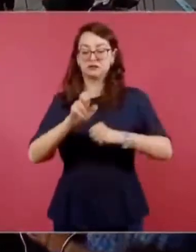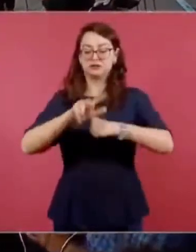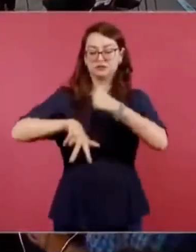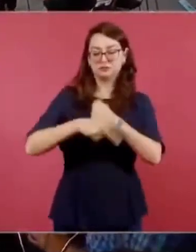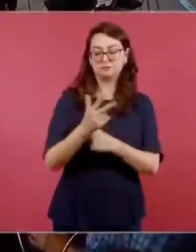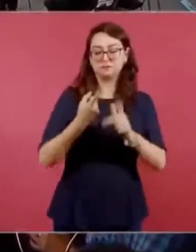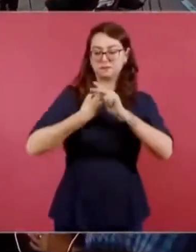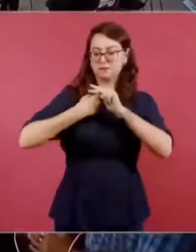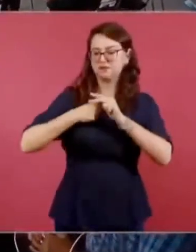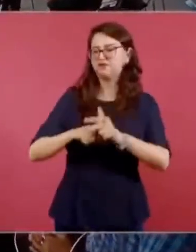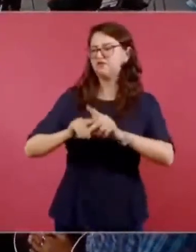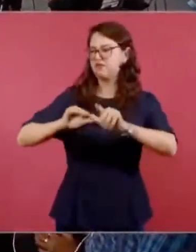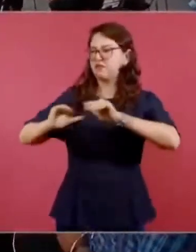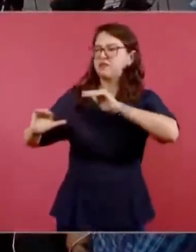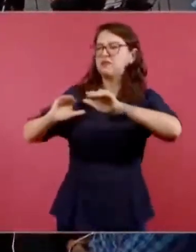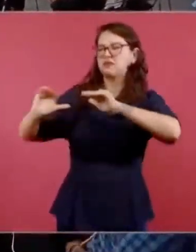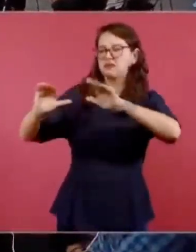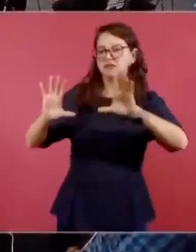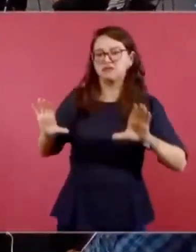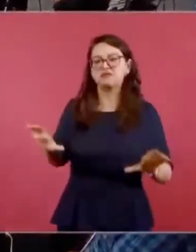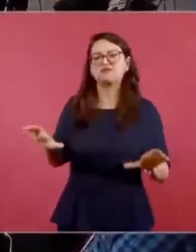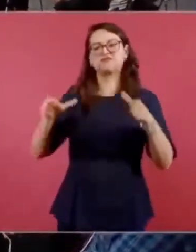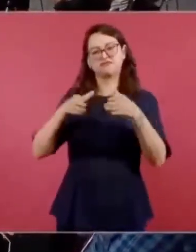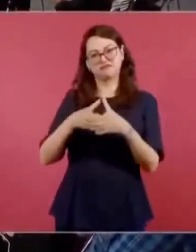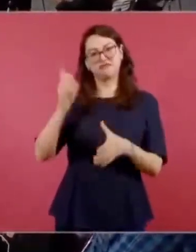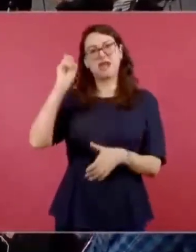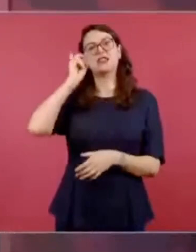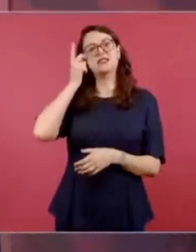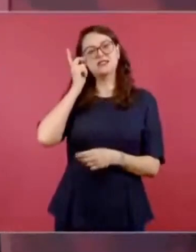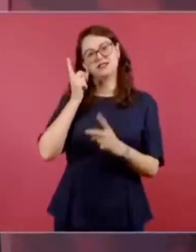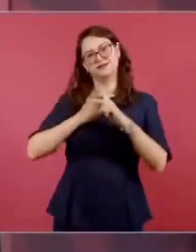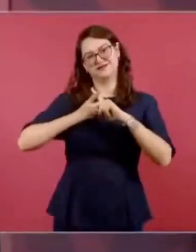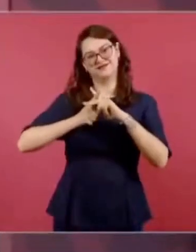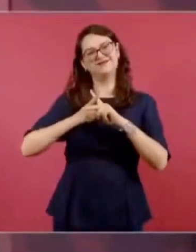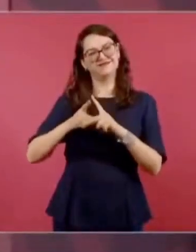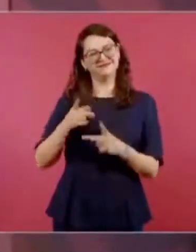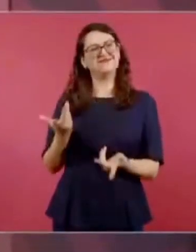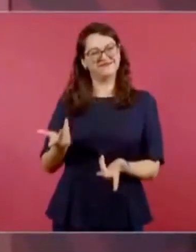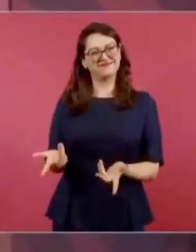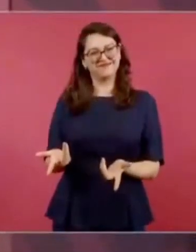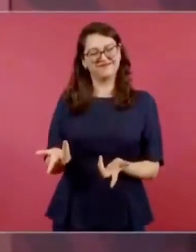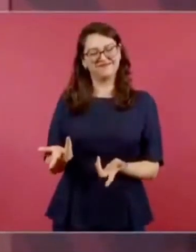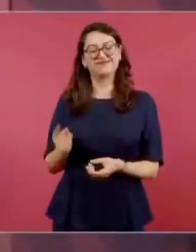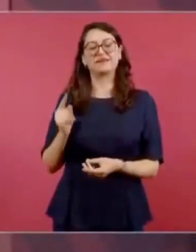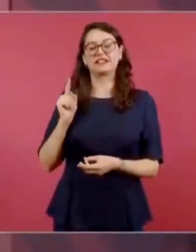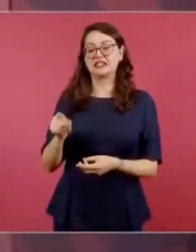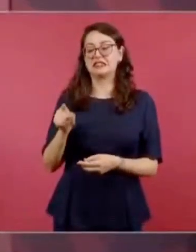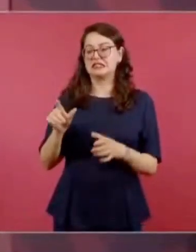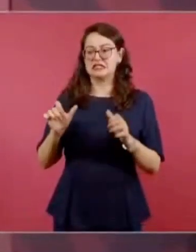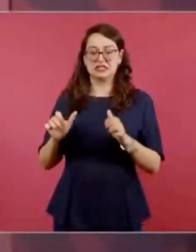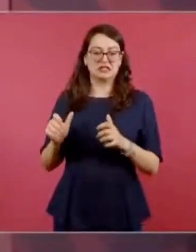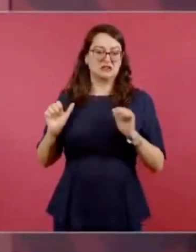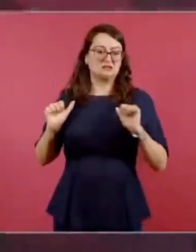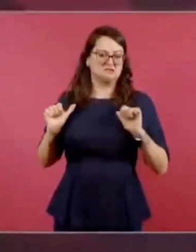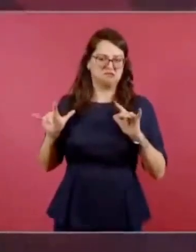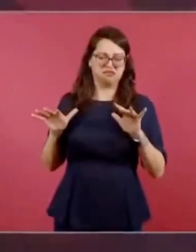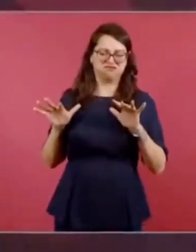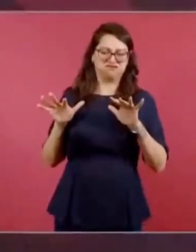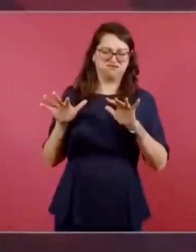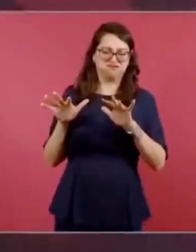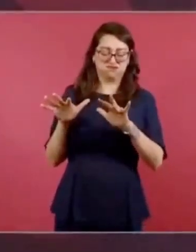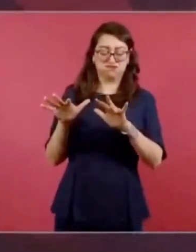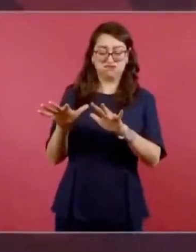popular y legendaria División del Norte, este impresionante ejército de masas